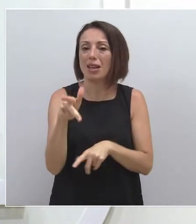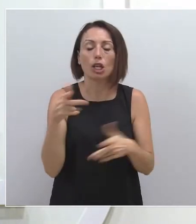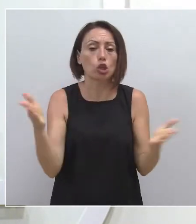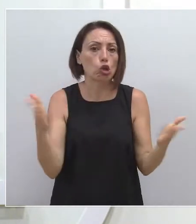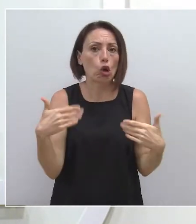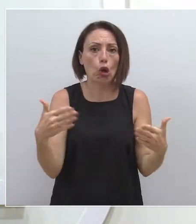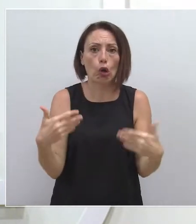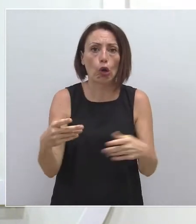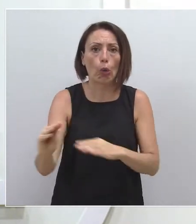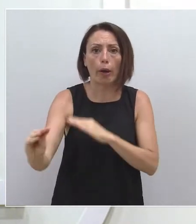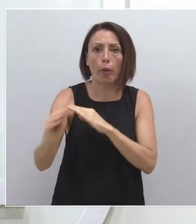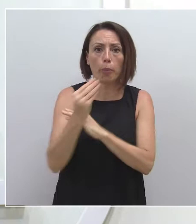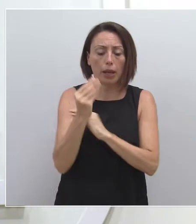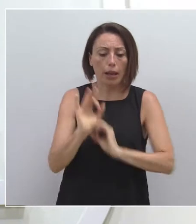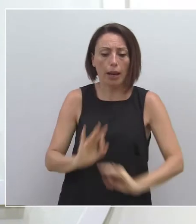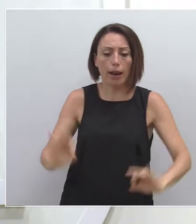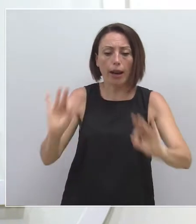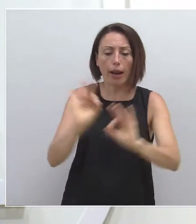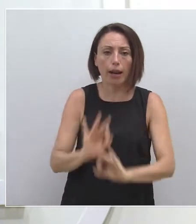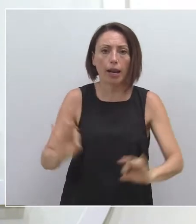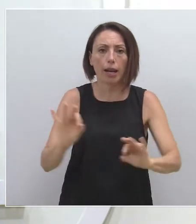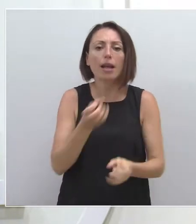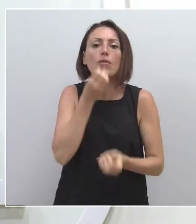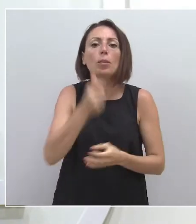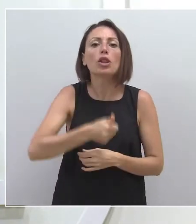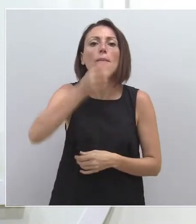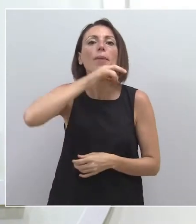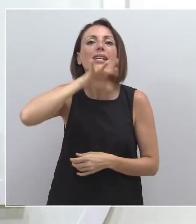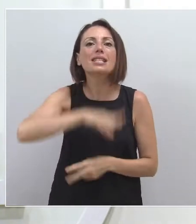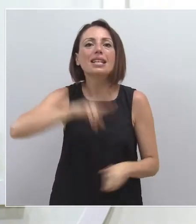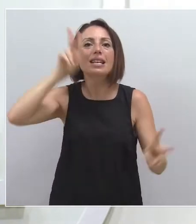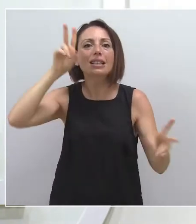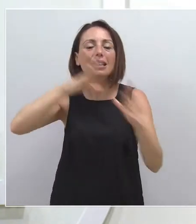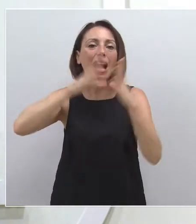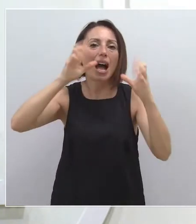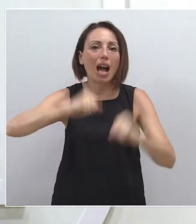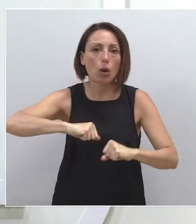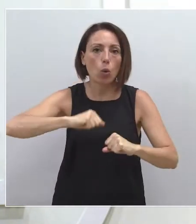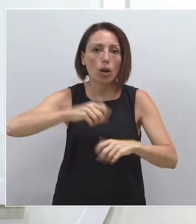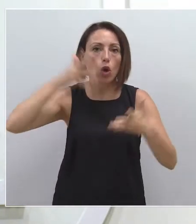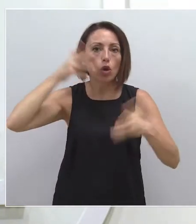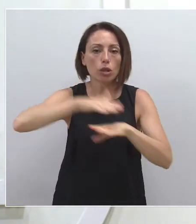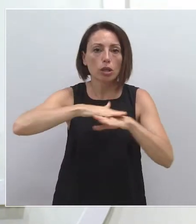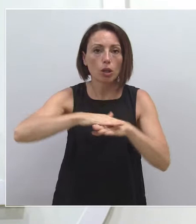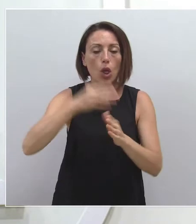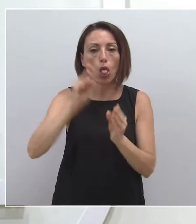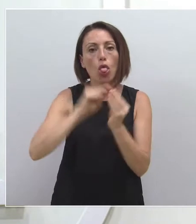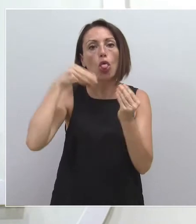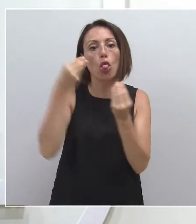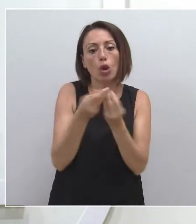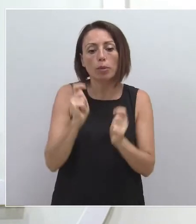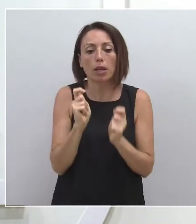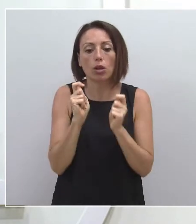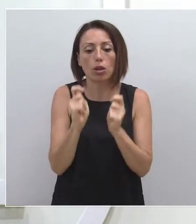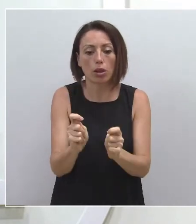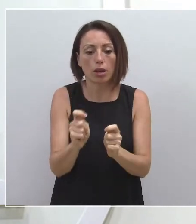a percibir una indemnización. Tiene más información sobre los acuerdos adoptados en el Consejo de Gobierno, la documentación que le suministramos.